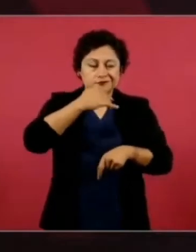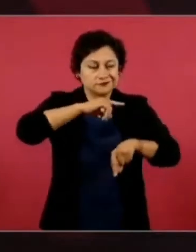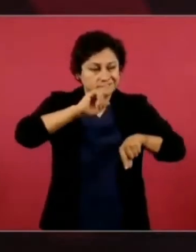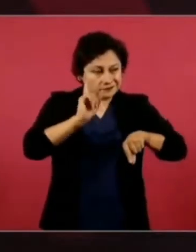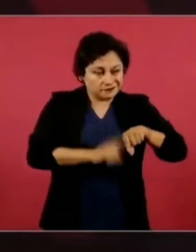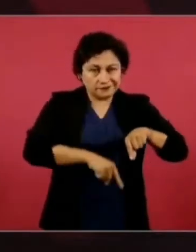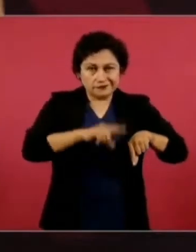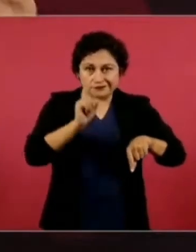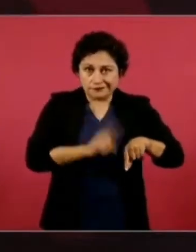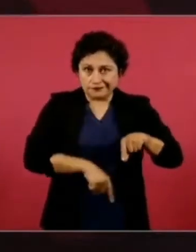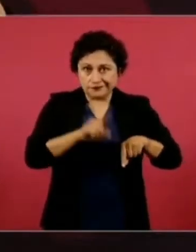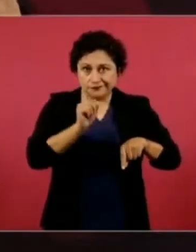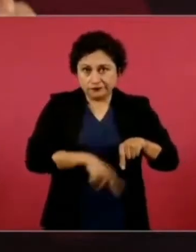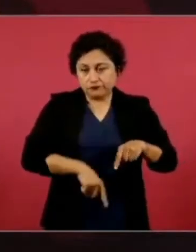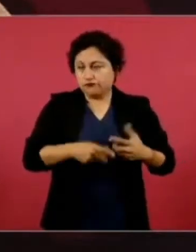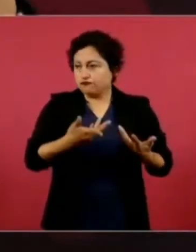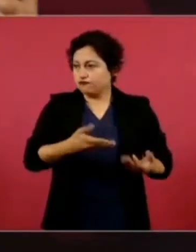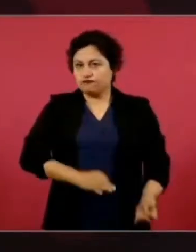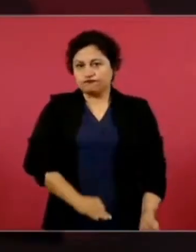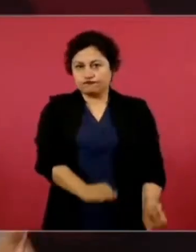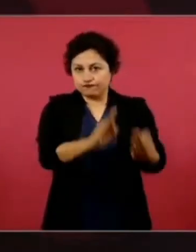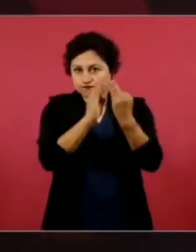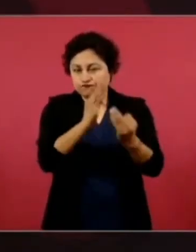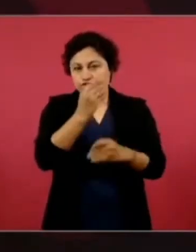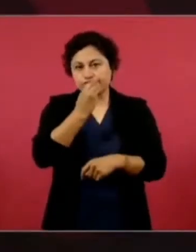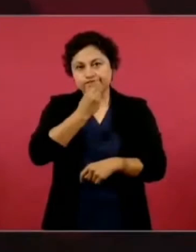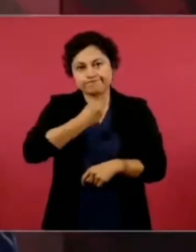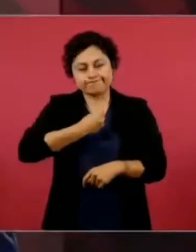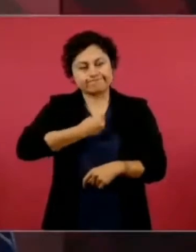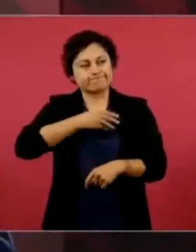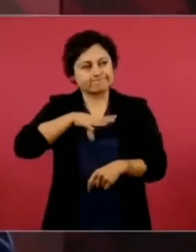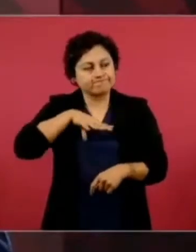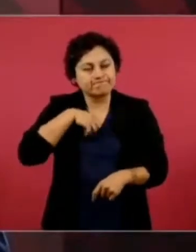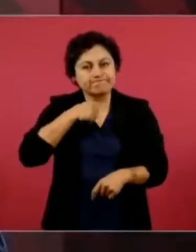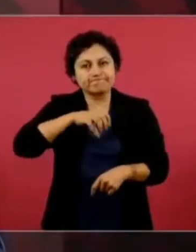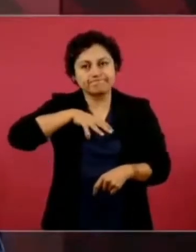y ahora ya es distinto.